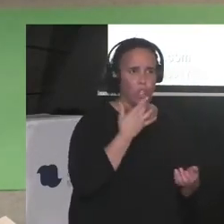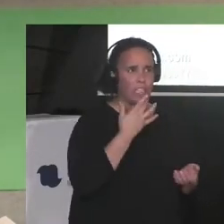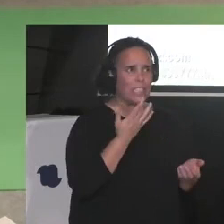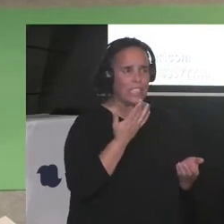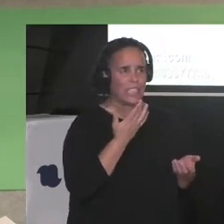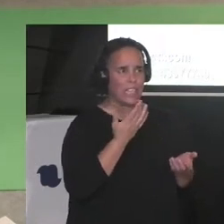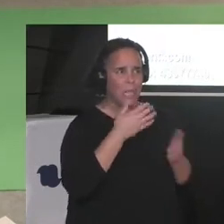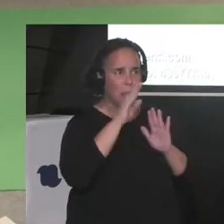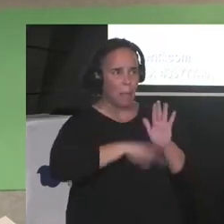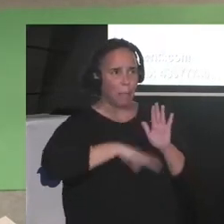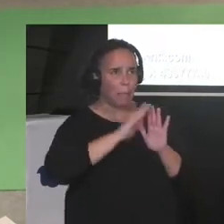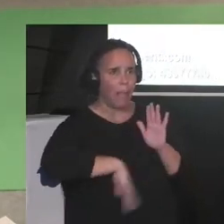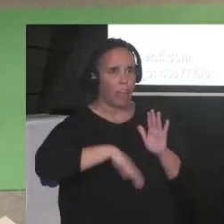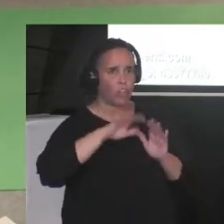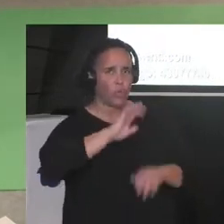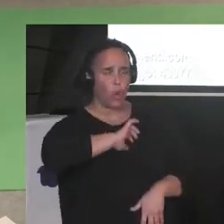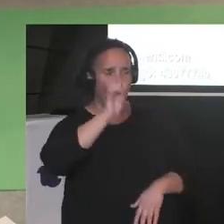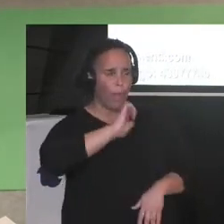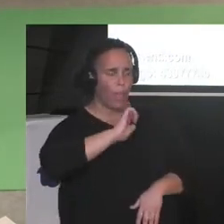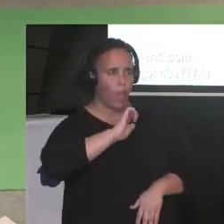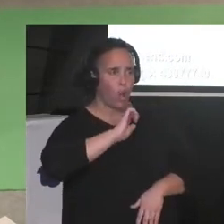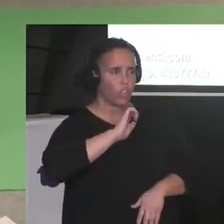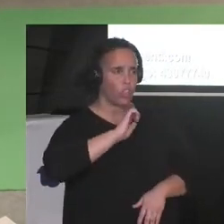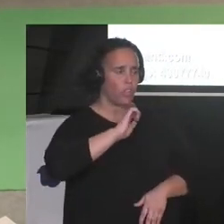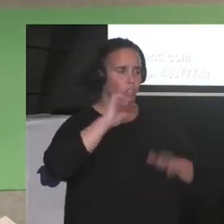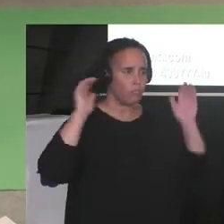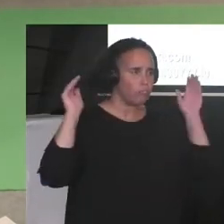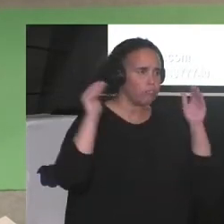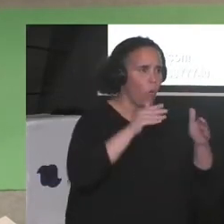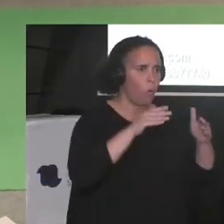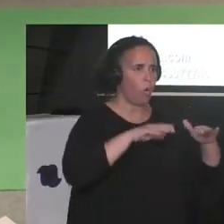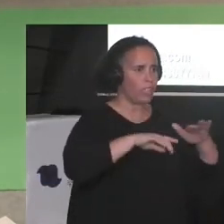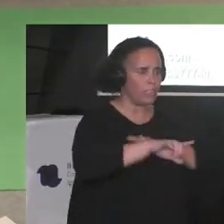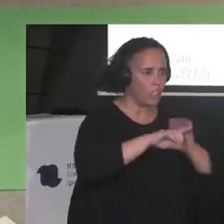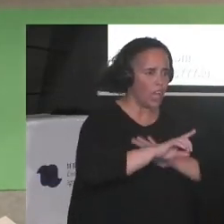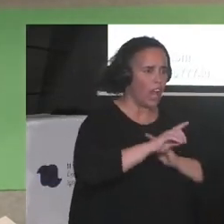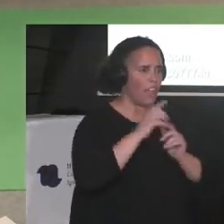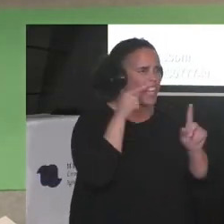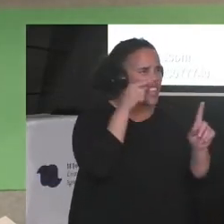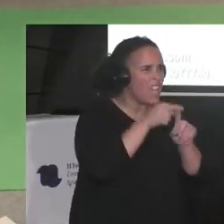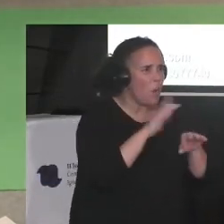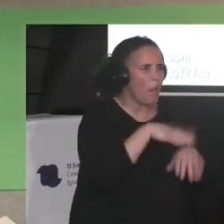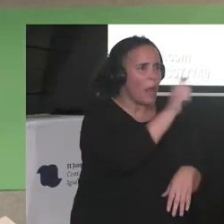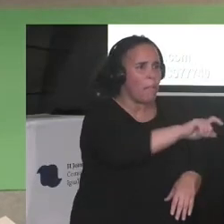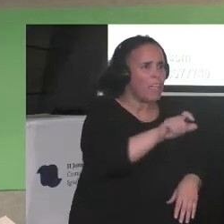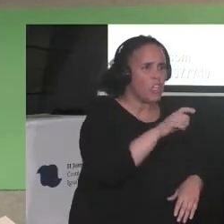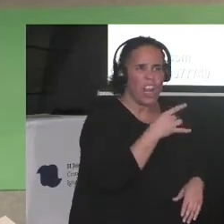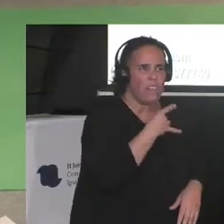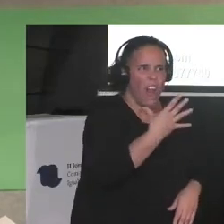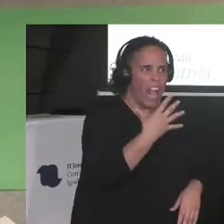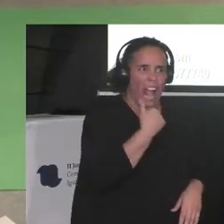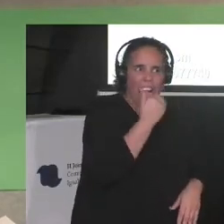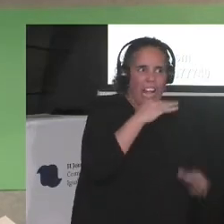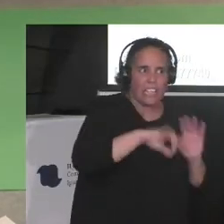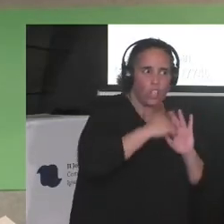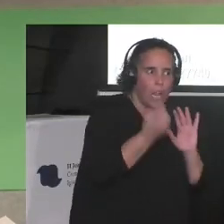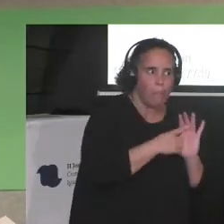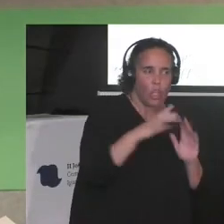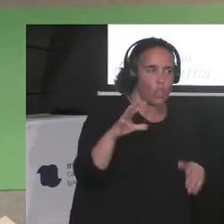dirigidos, gestionados y escritos por personas blancas casi en su totalidad,